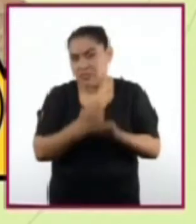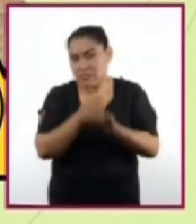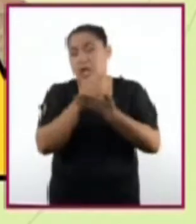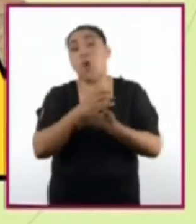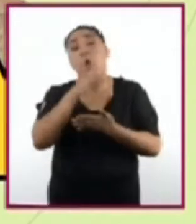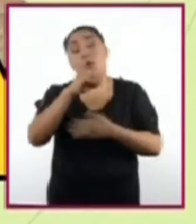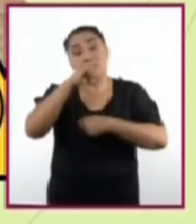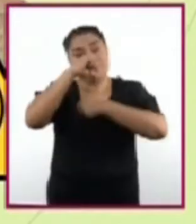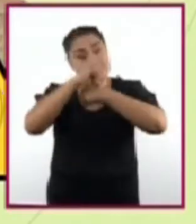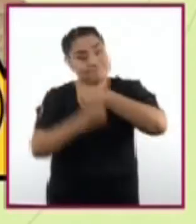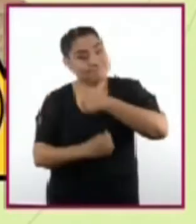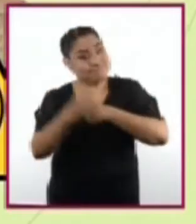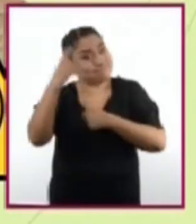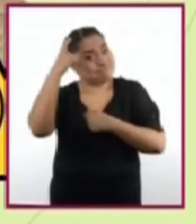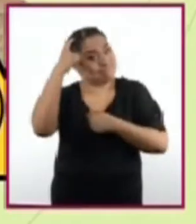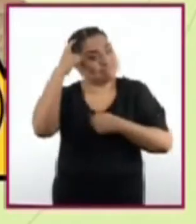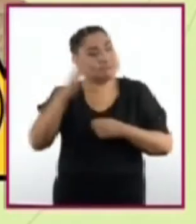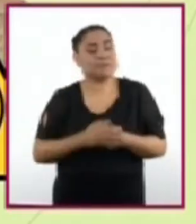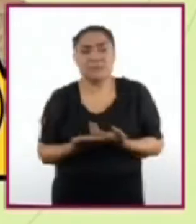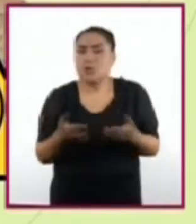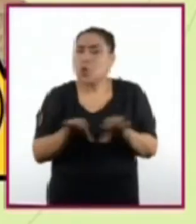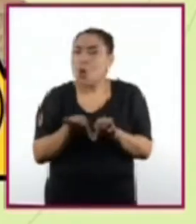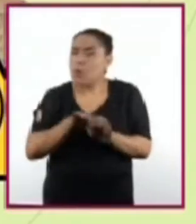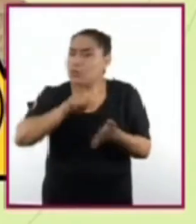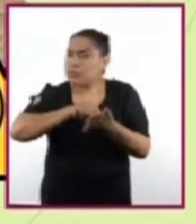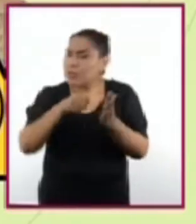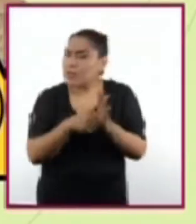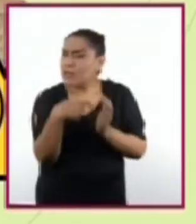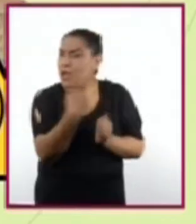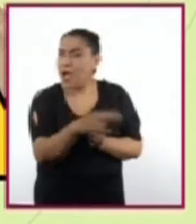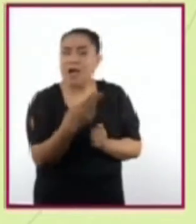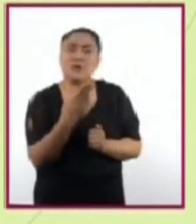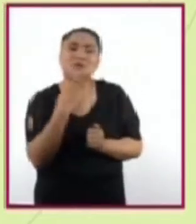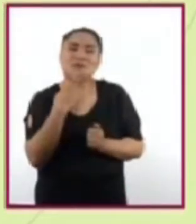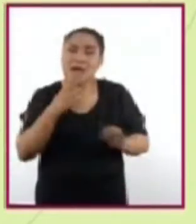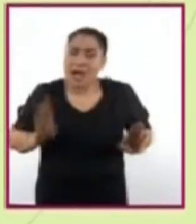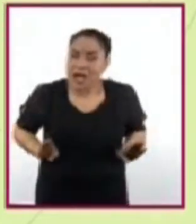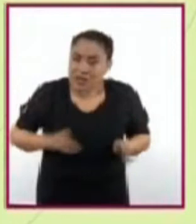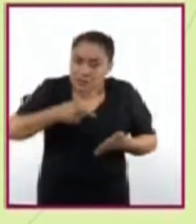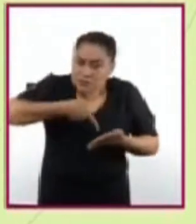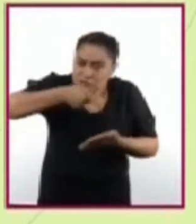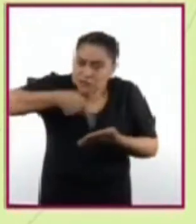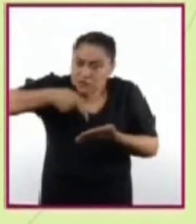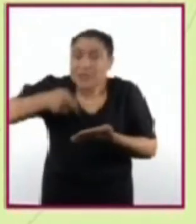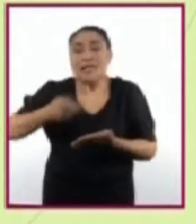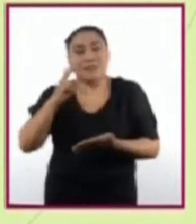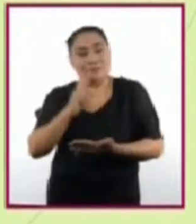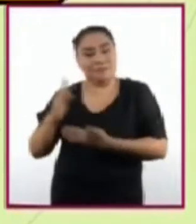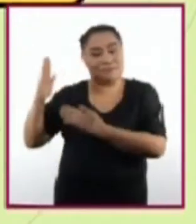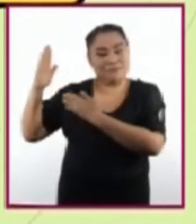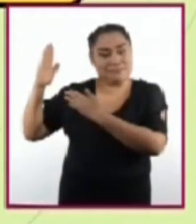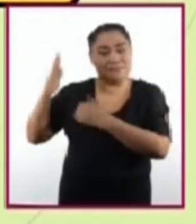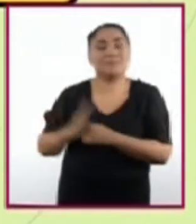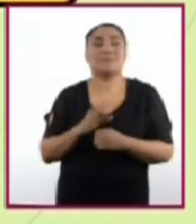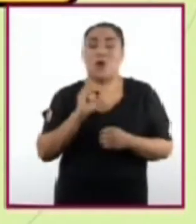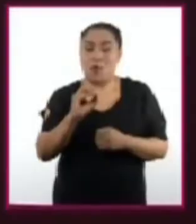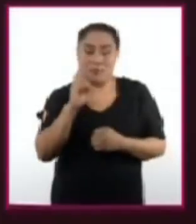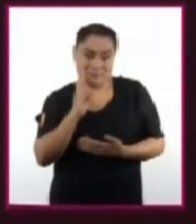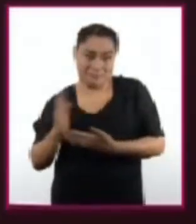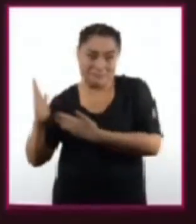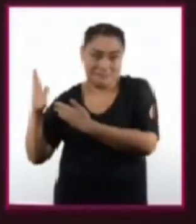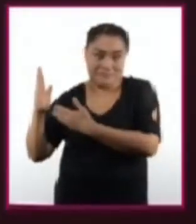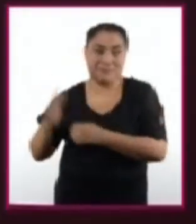cerebrales. Entre las técnicas que emplea este tipo de radiación se encuentra la biofotónica y el ultrasonido.